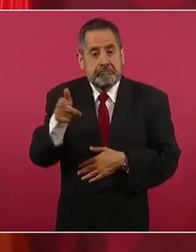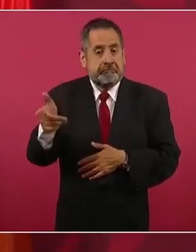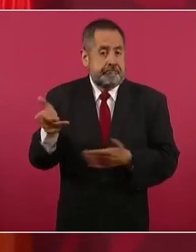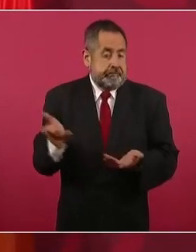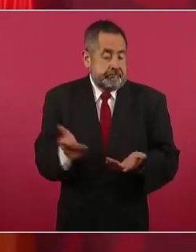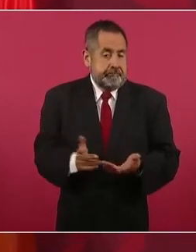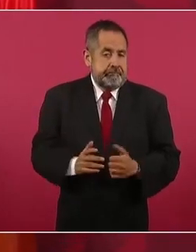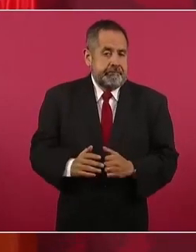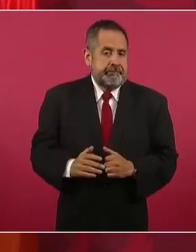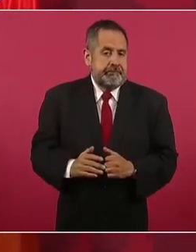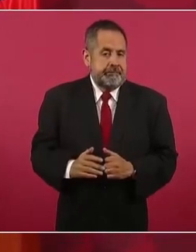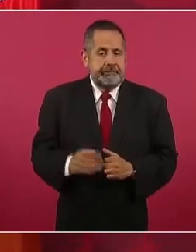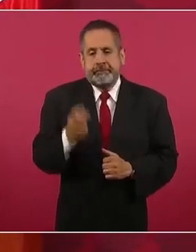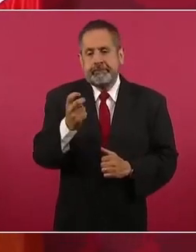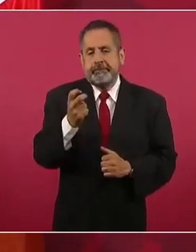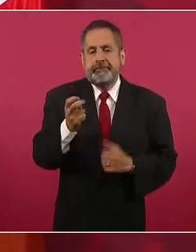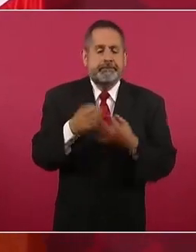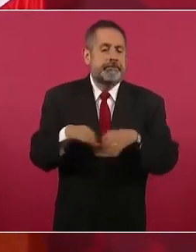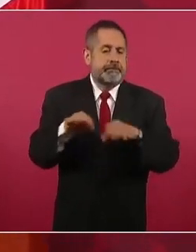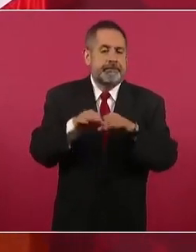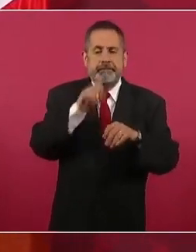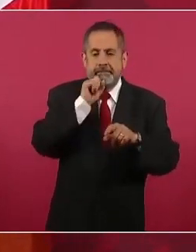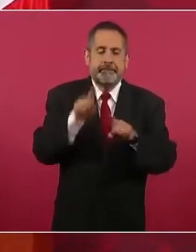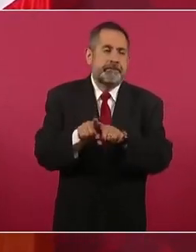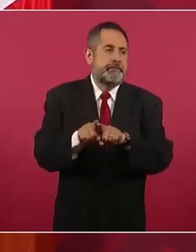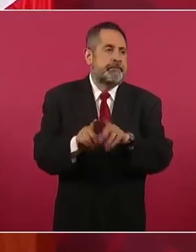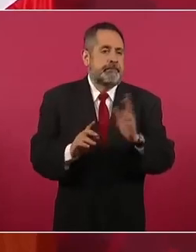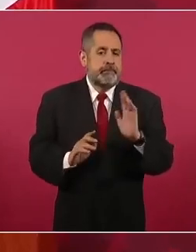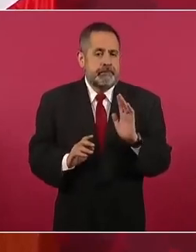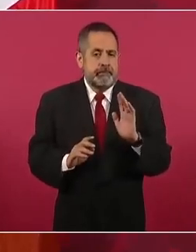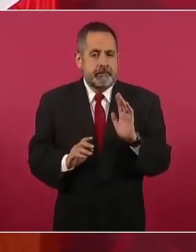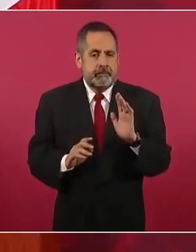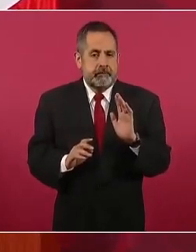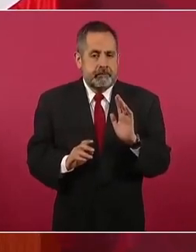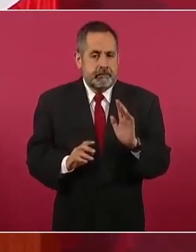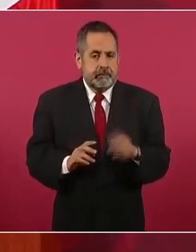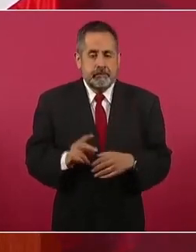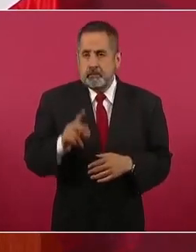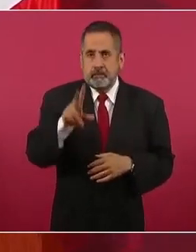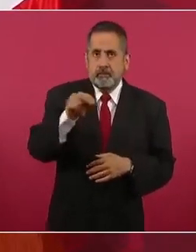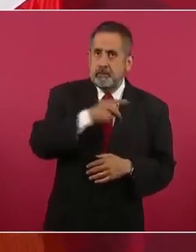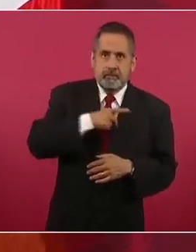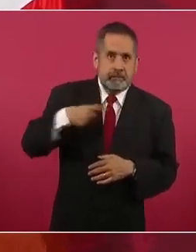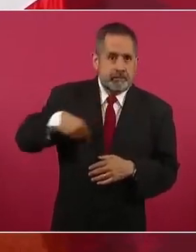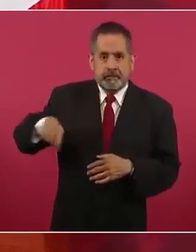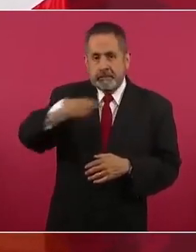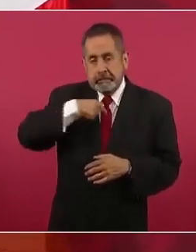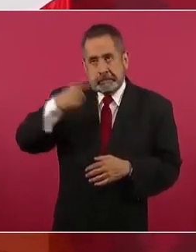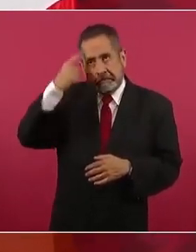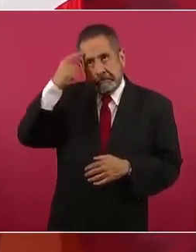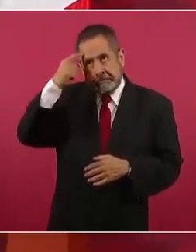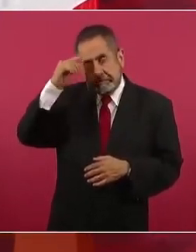Por eso, también no hay que estar pensando que